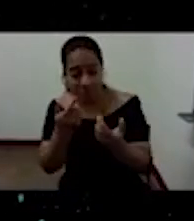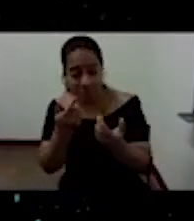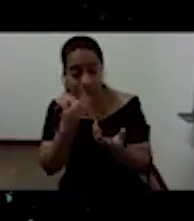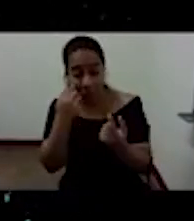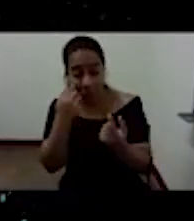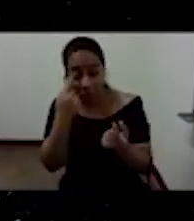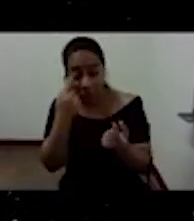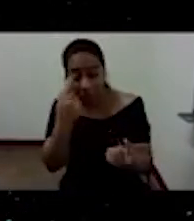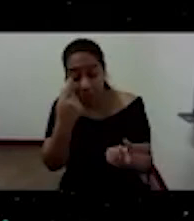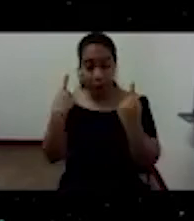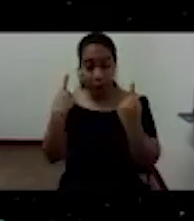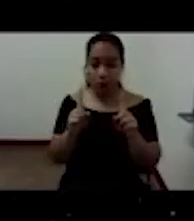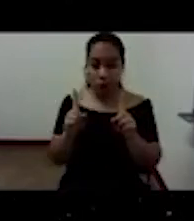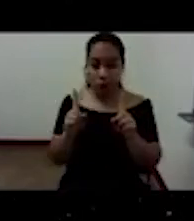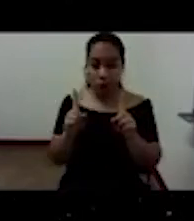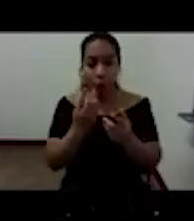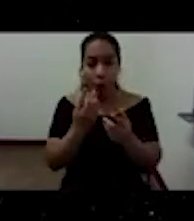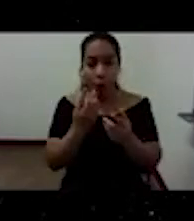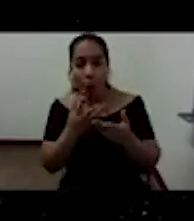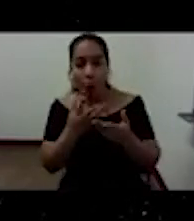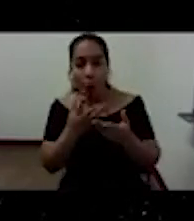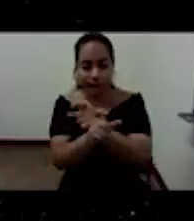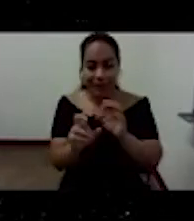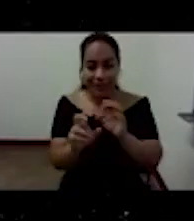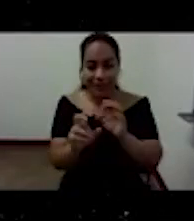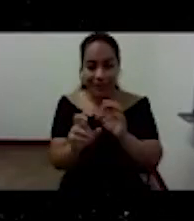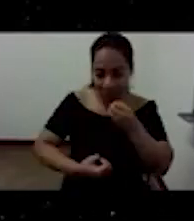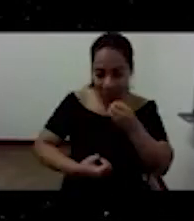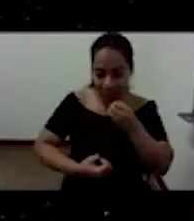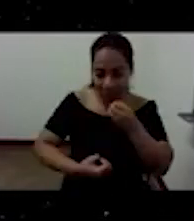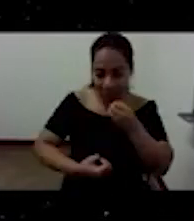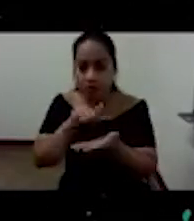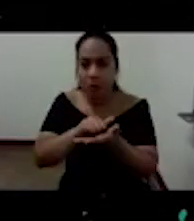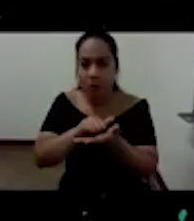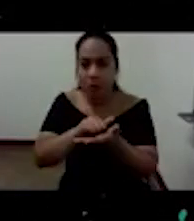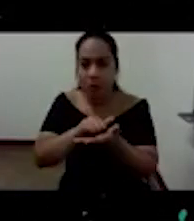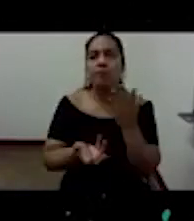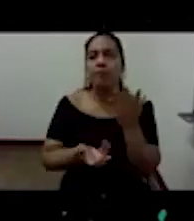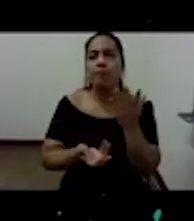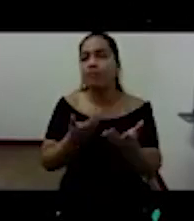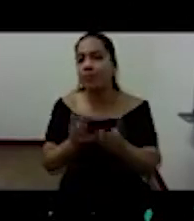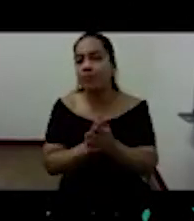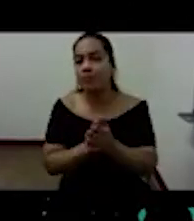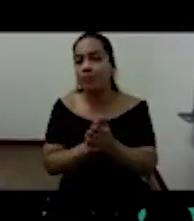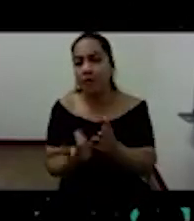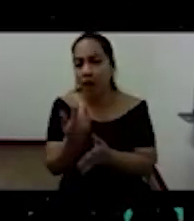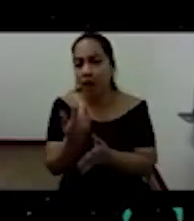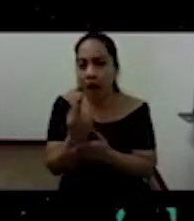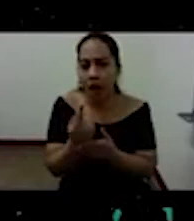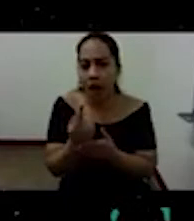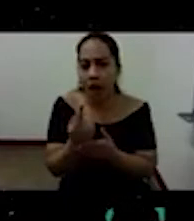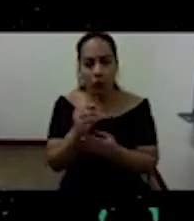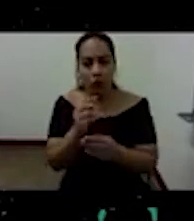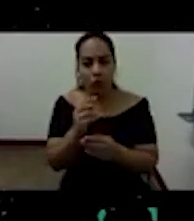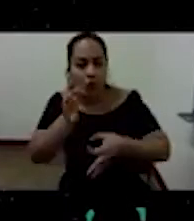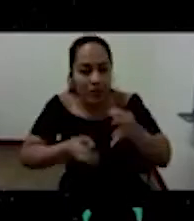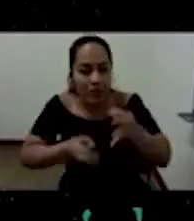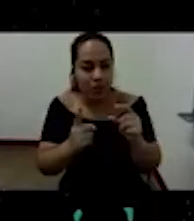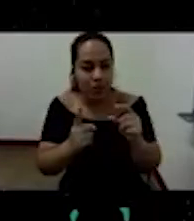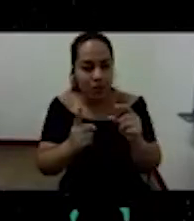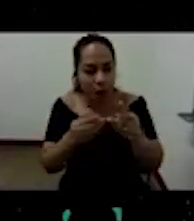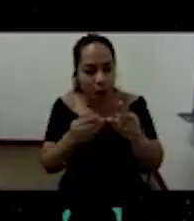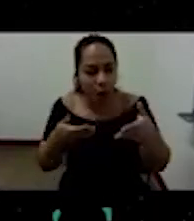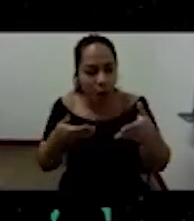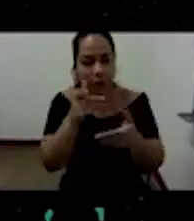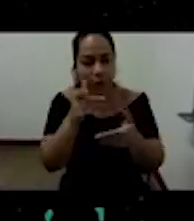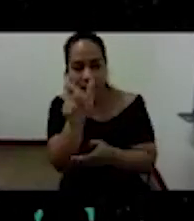renunciamos a expresar un juicio moral sobre las palabras de Machiavelli,